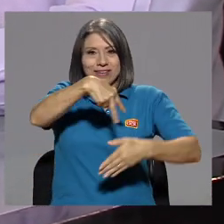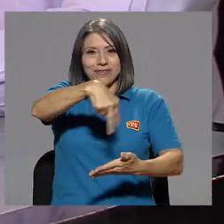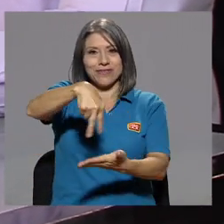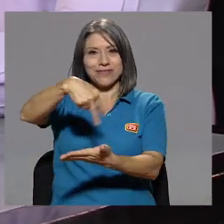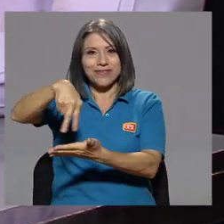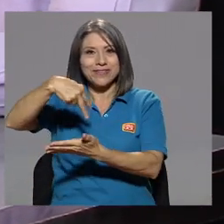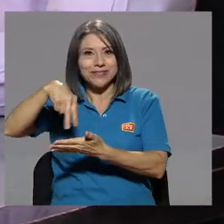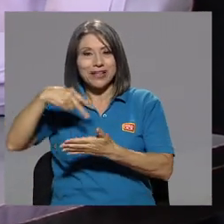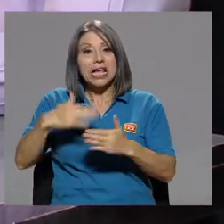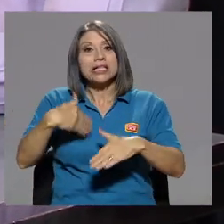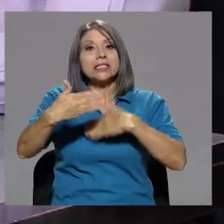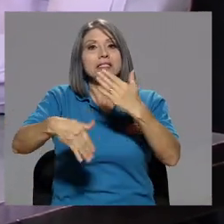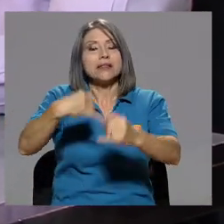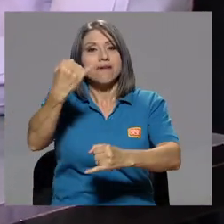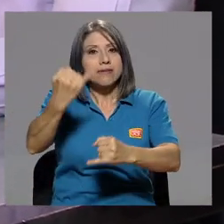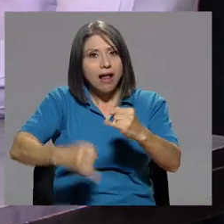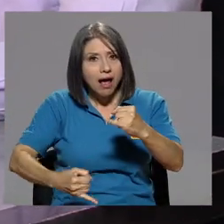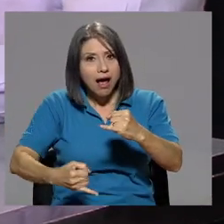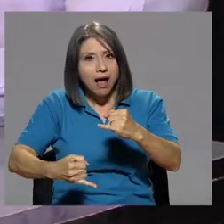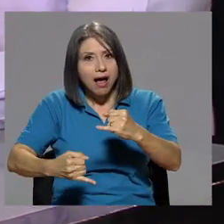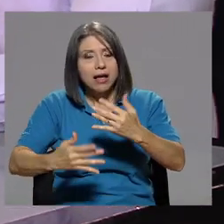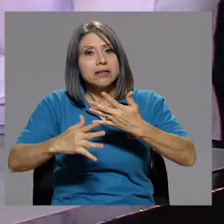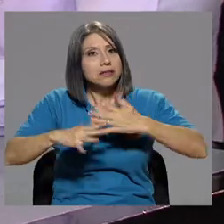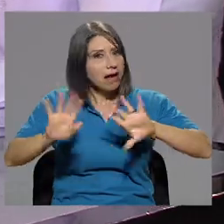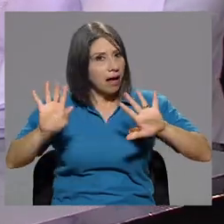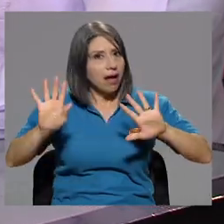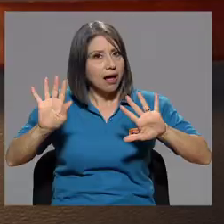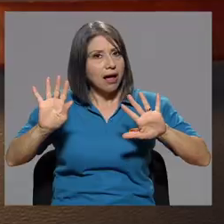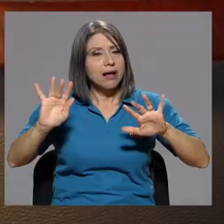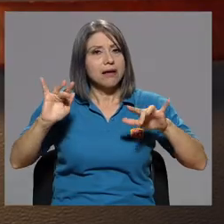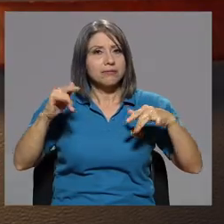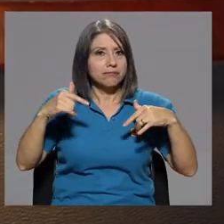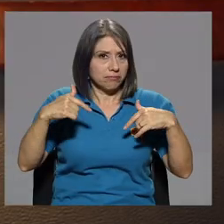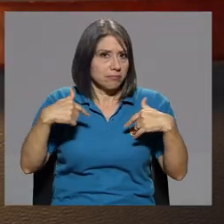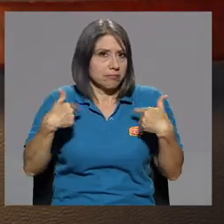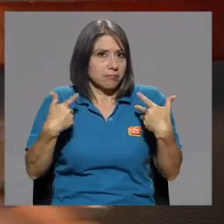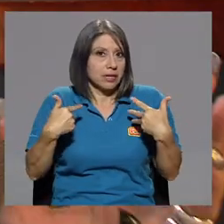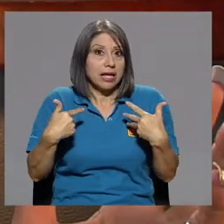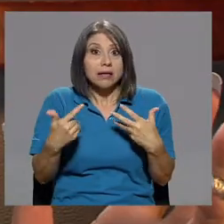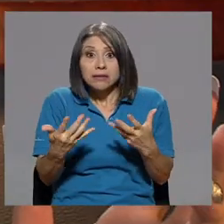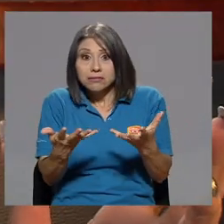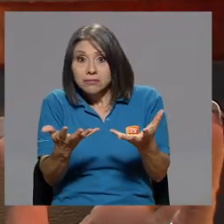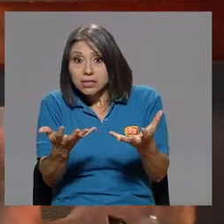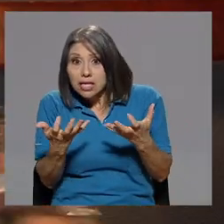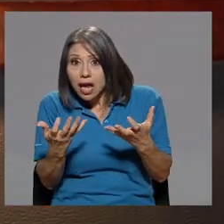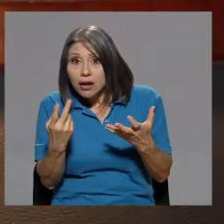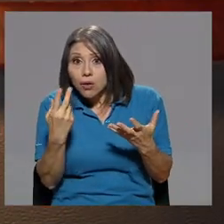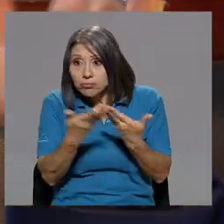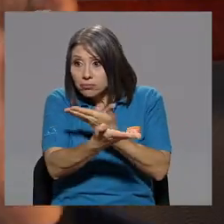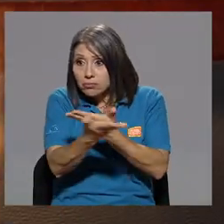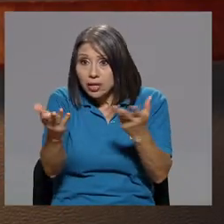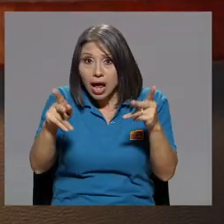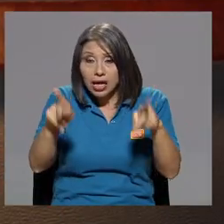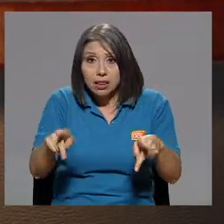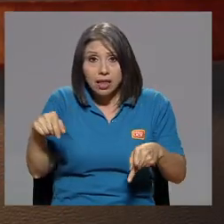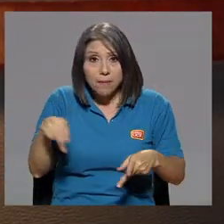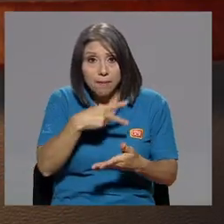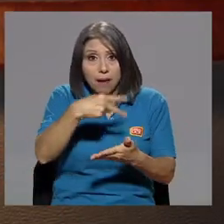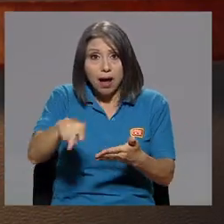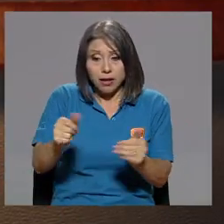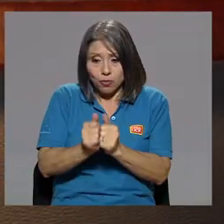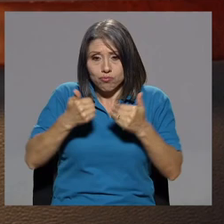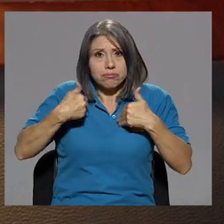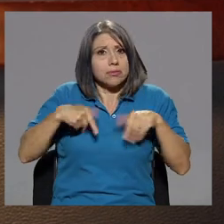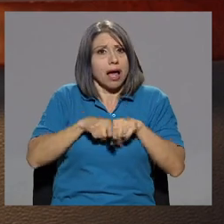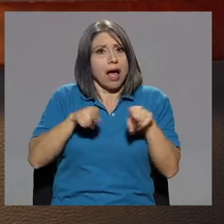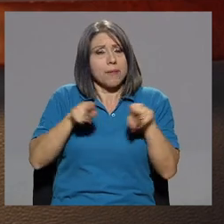Y ahí voy ya al final. Entonces ya voy. Digo, ¿quiere bailar la gente? Puede bailar con Sandra también,